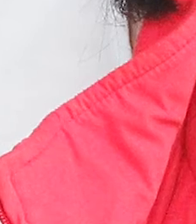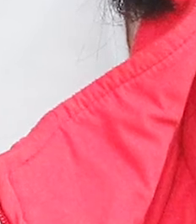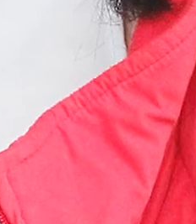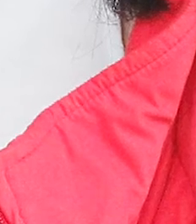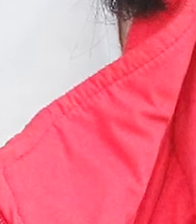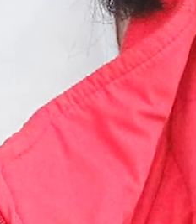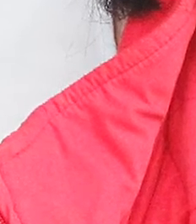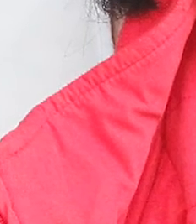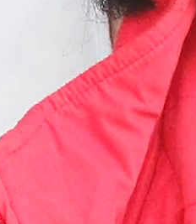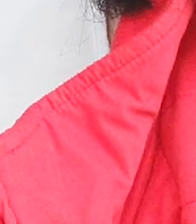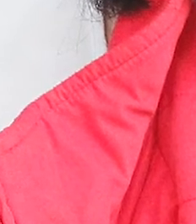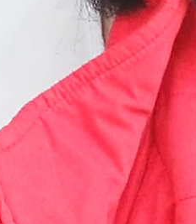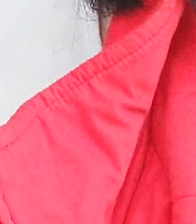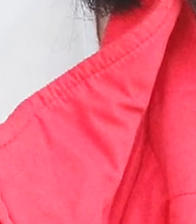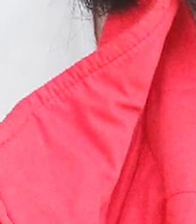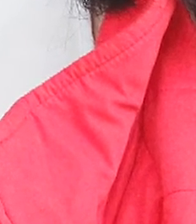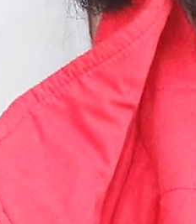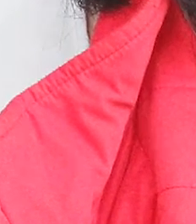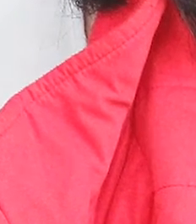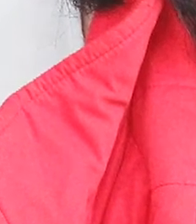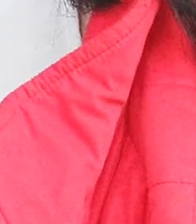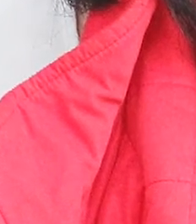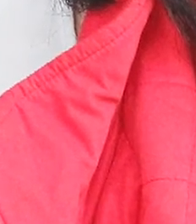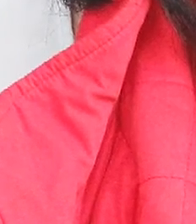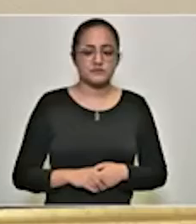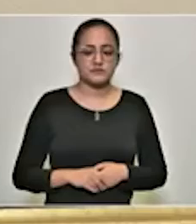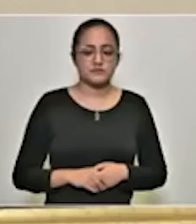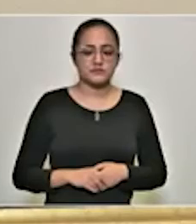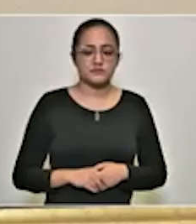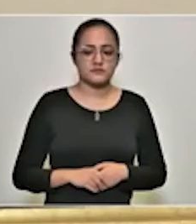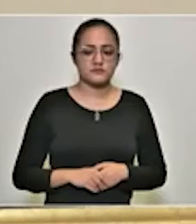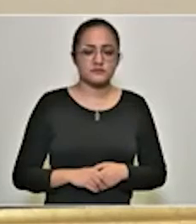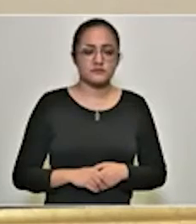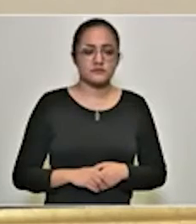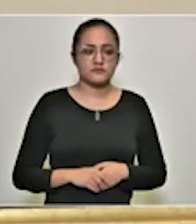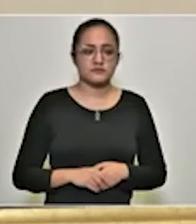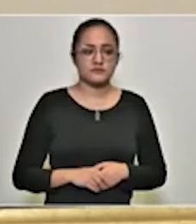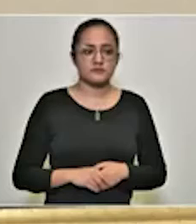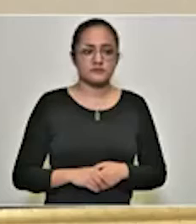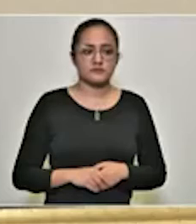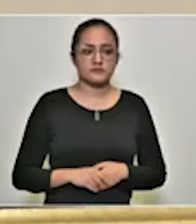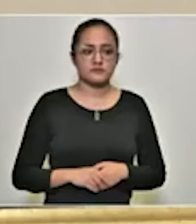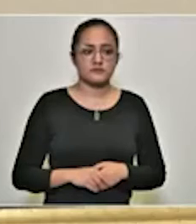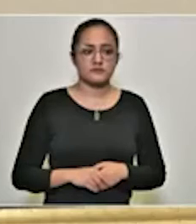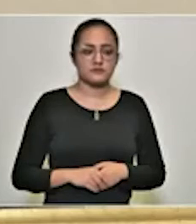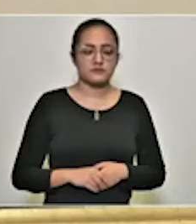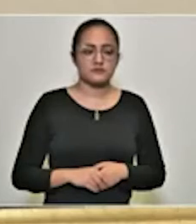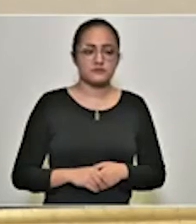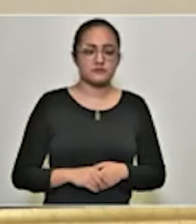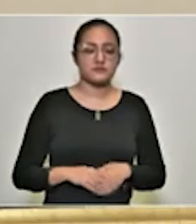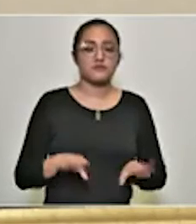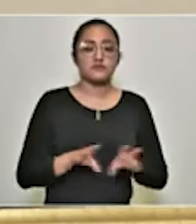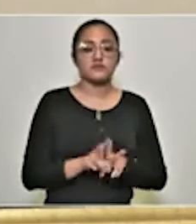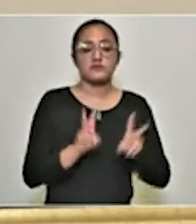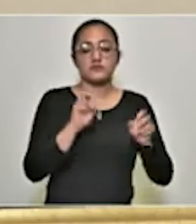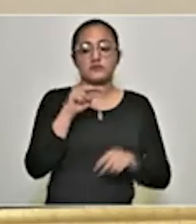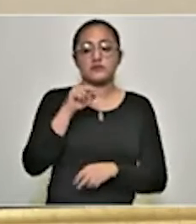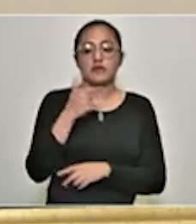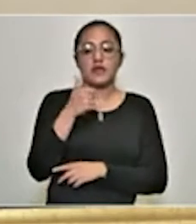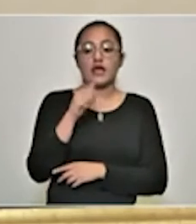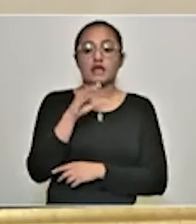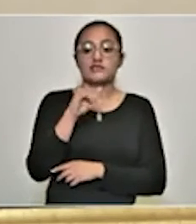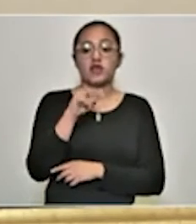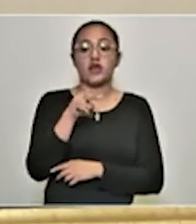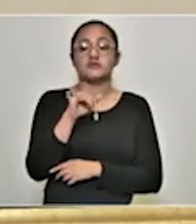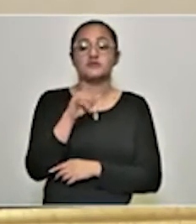vacuna pone en riesgo al resto de la población que ya fue inoculada. El fenómeno del negacionismo, como